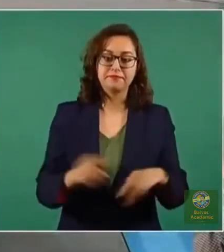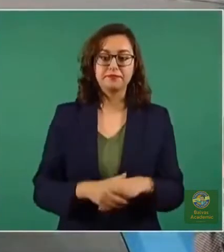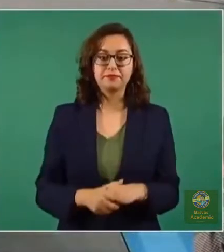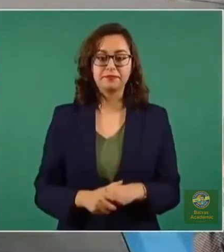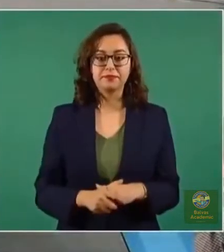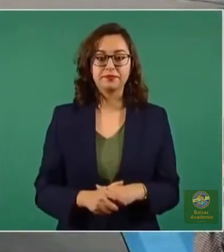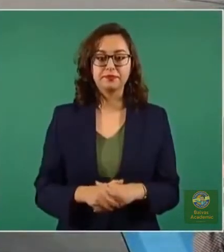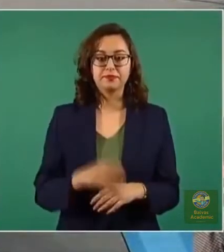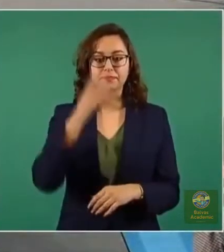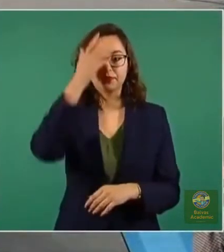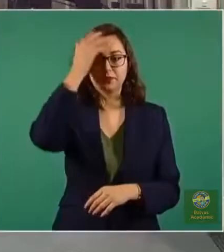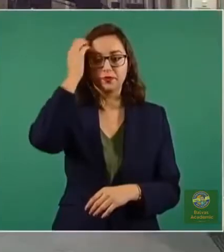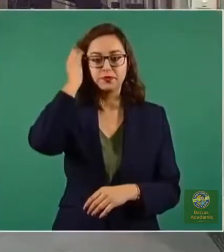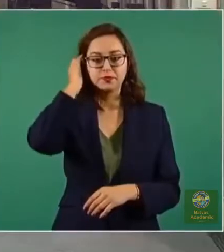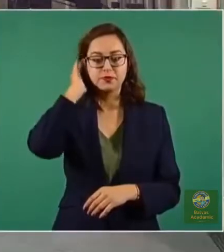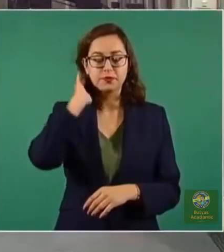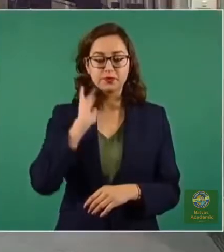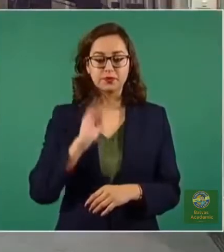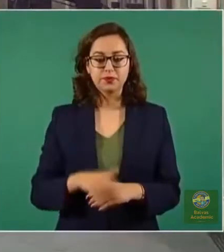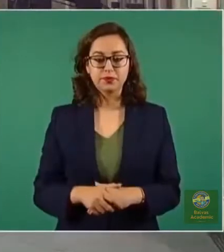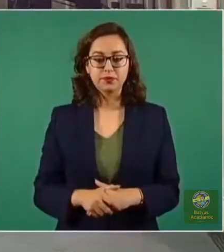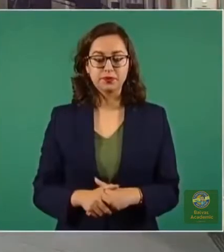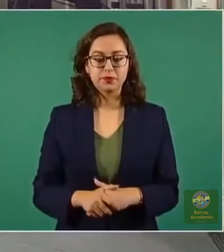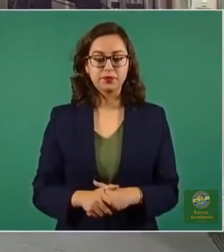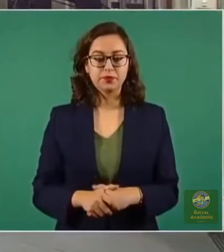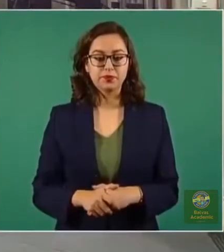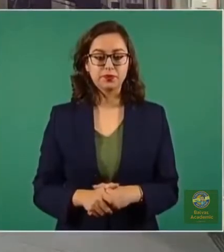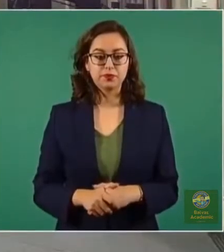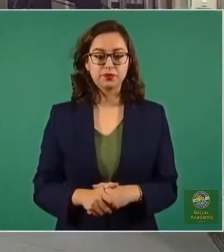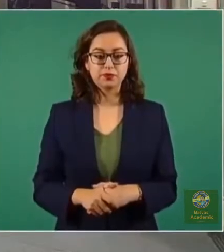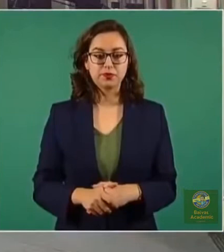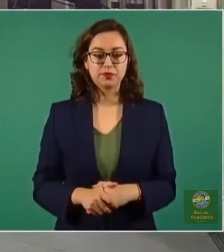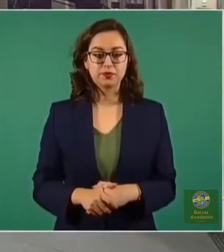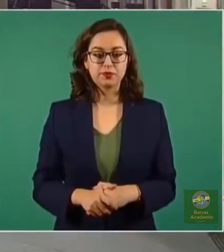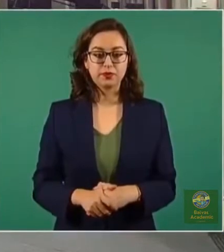¿Cuáles son las posibilidades de las secuelas de edad?